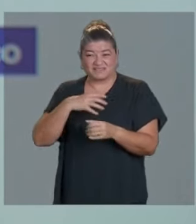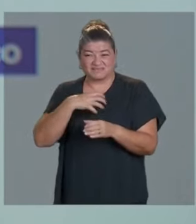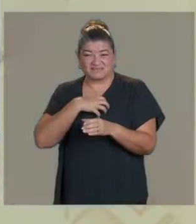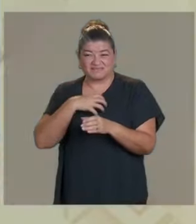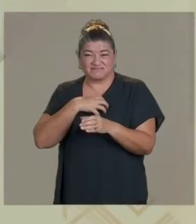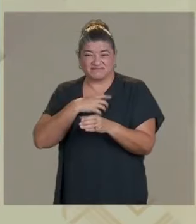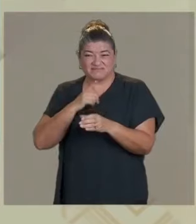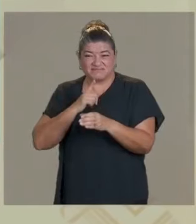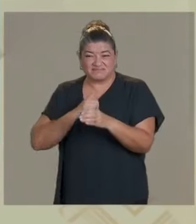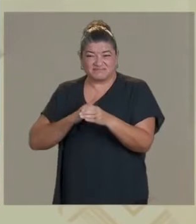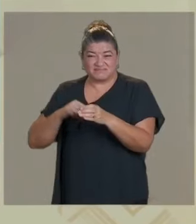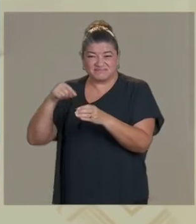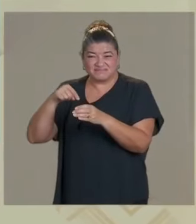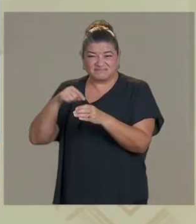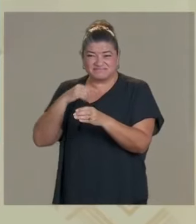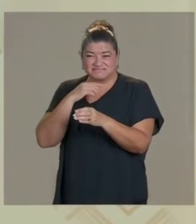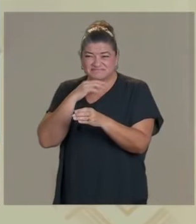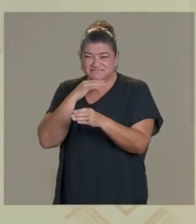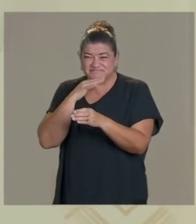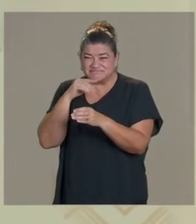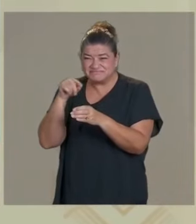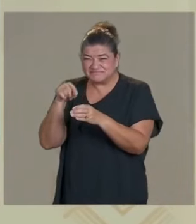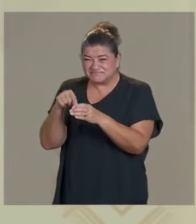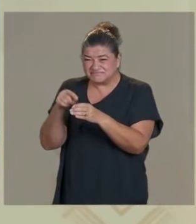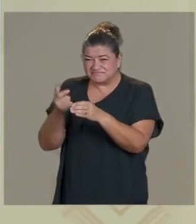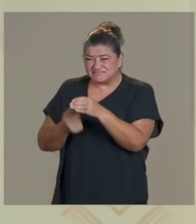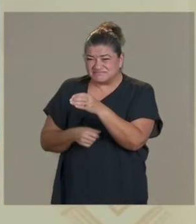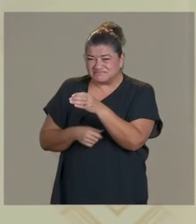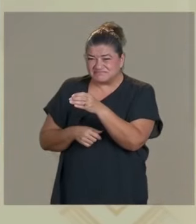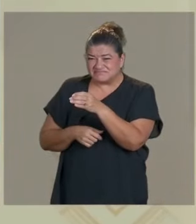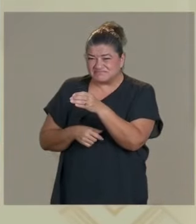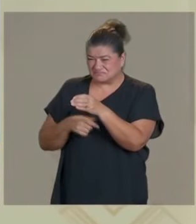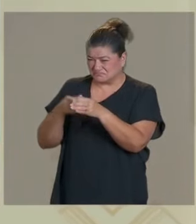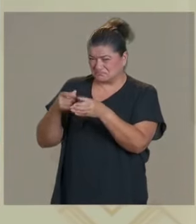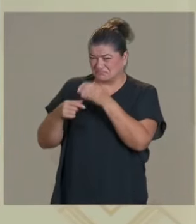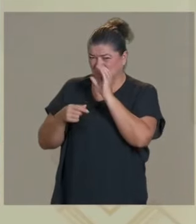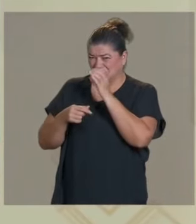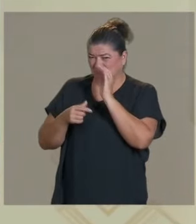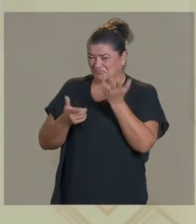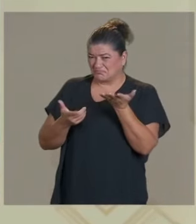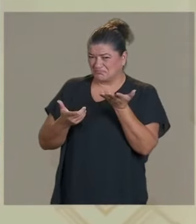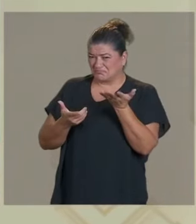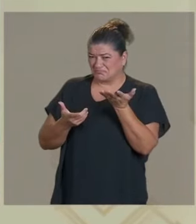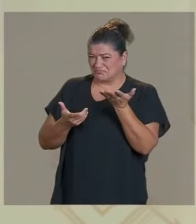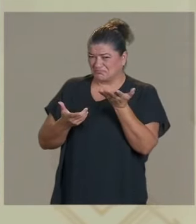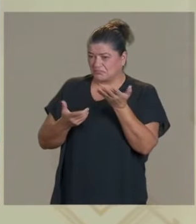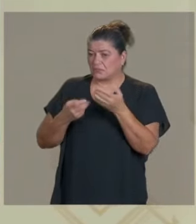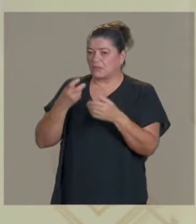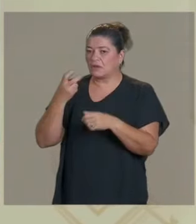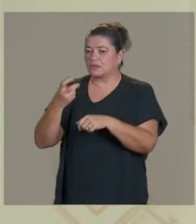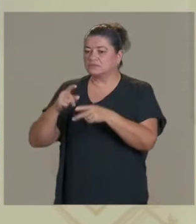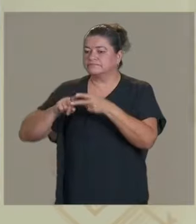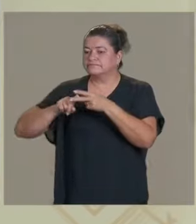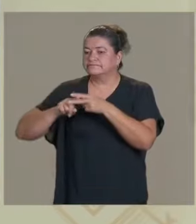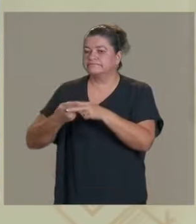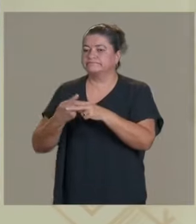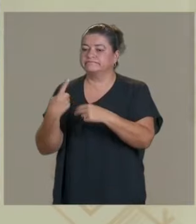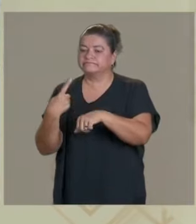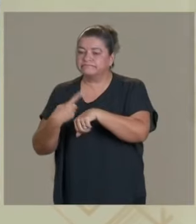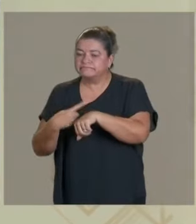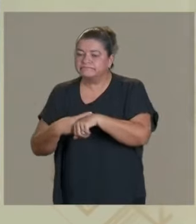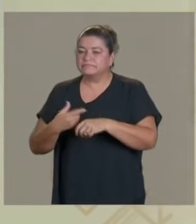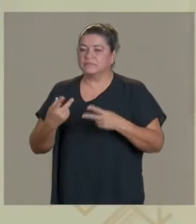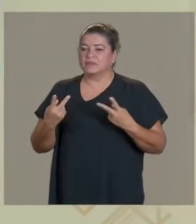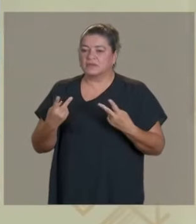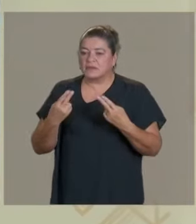contaminantes que a la larga producen cáncer y producen insuficiencia renal. Bastaba el 15